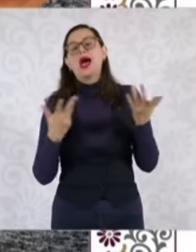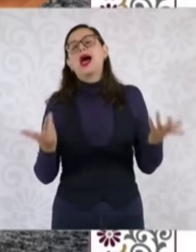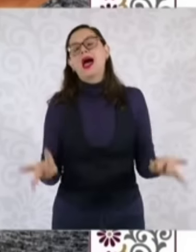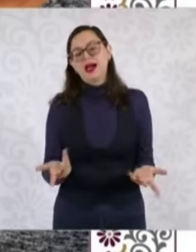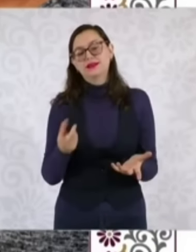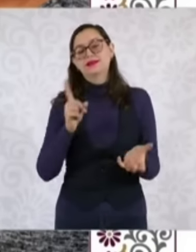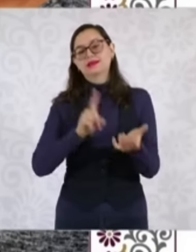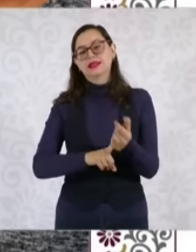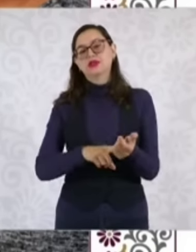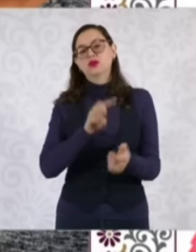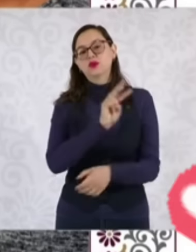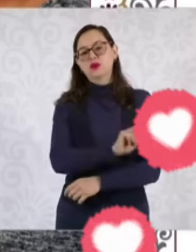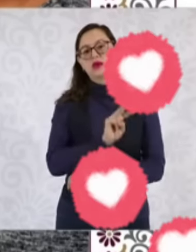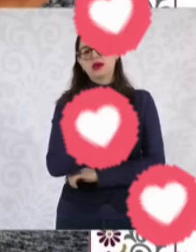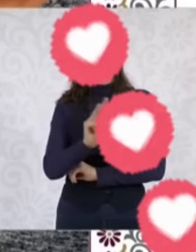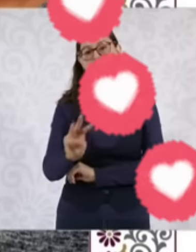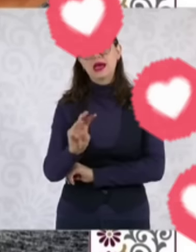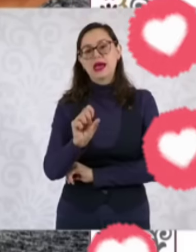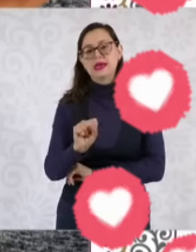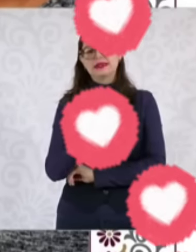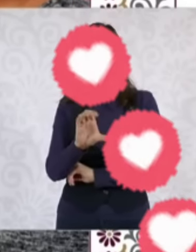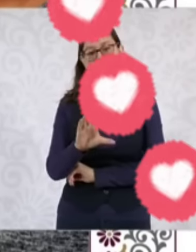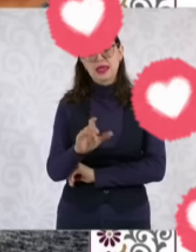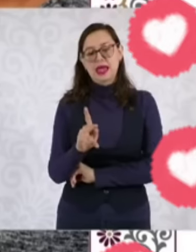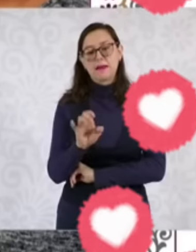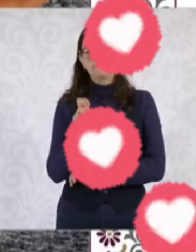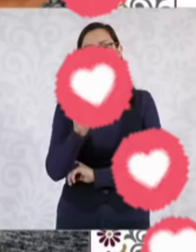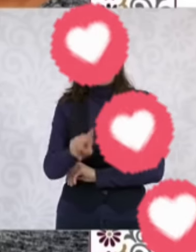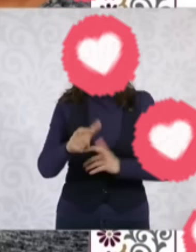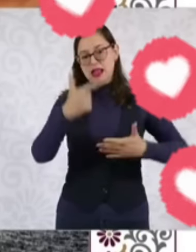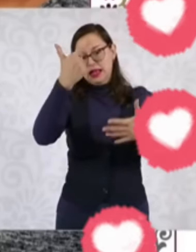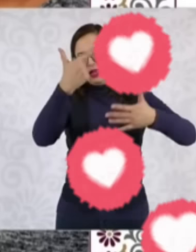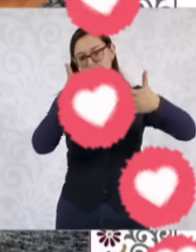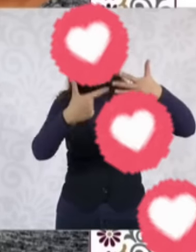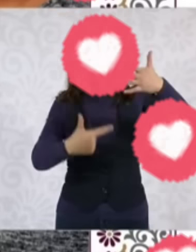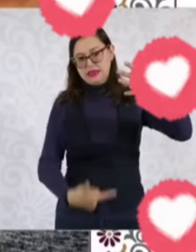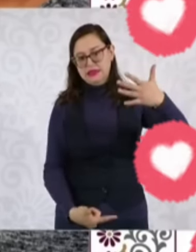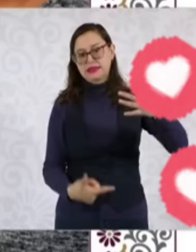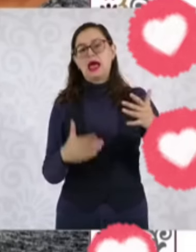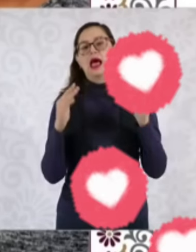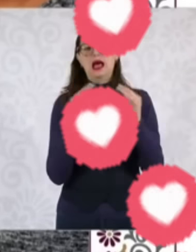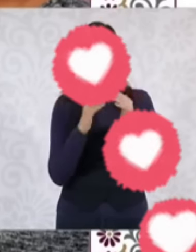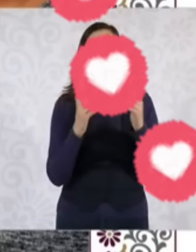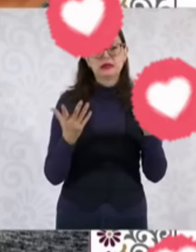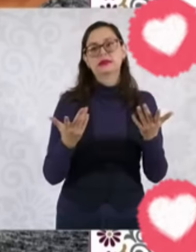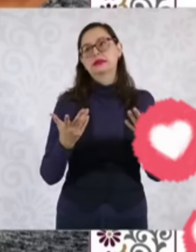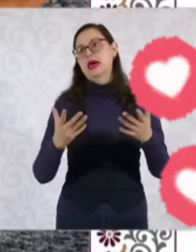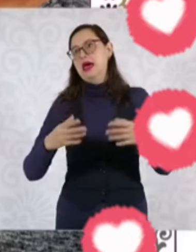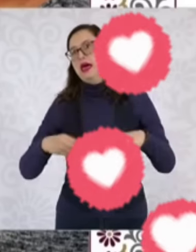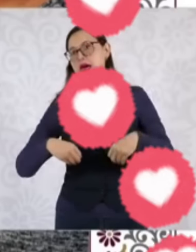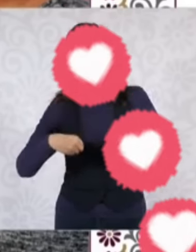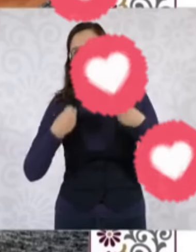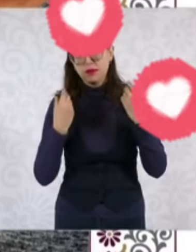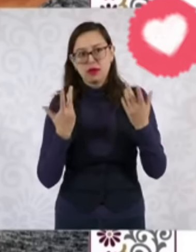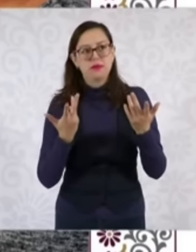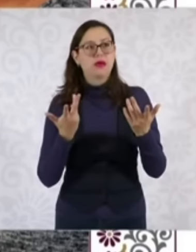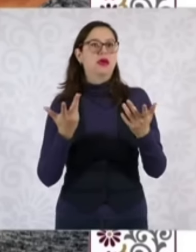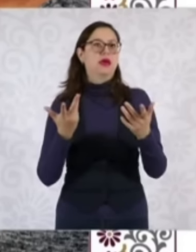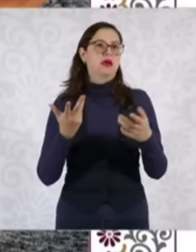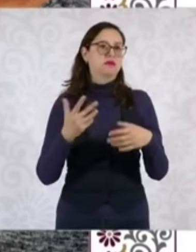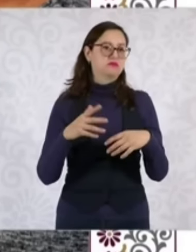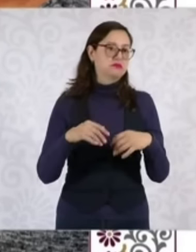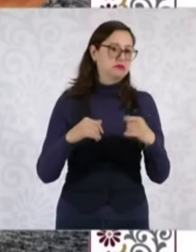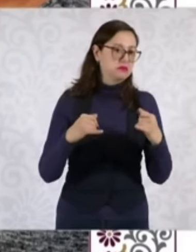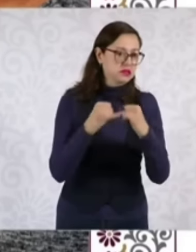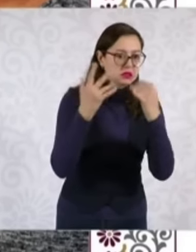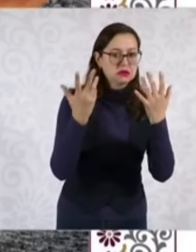Secretaría de Bienestar. En una hora estará ya publicado en esta página para que puedan consultar su estado,